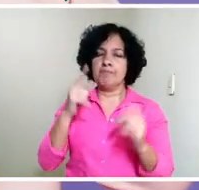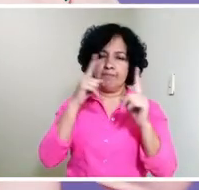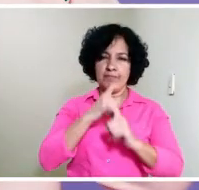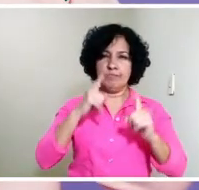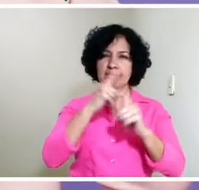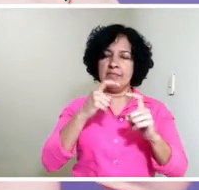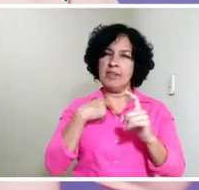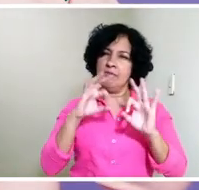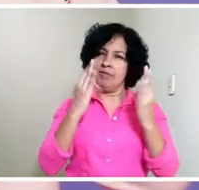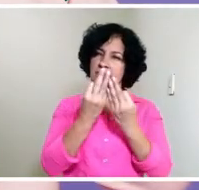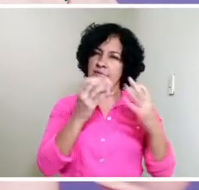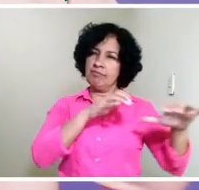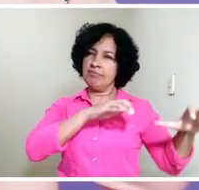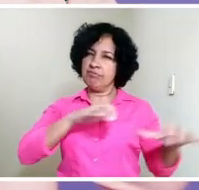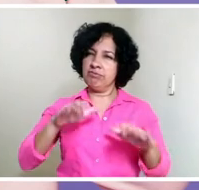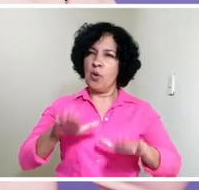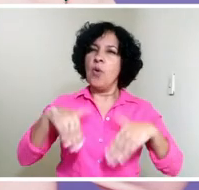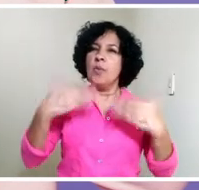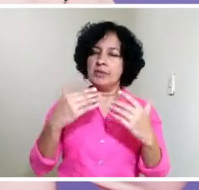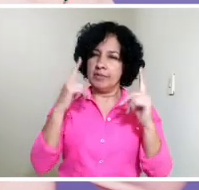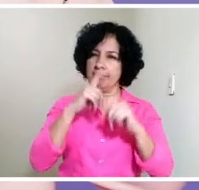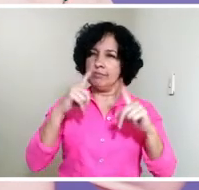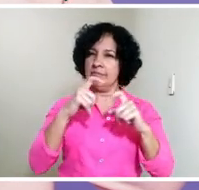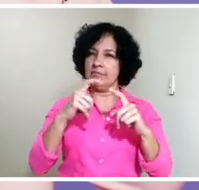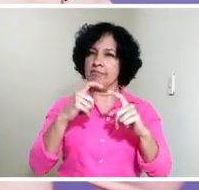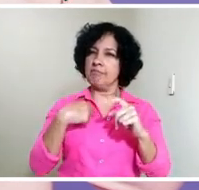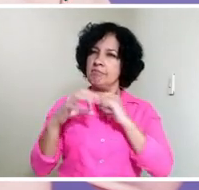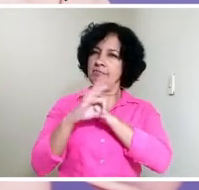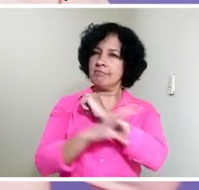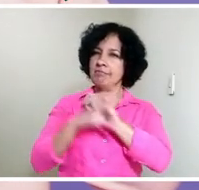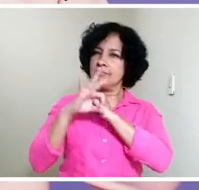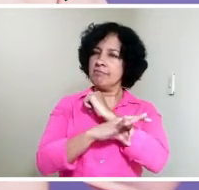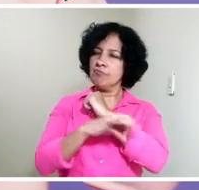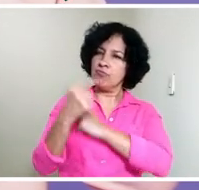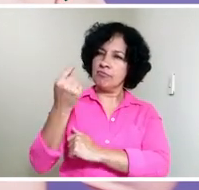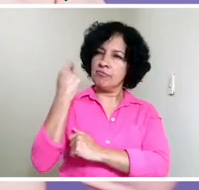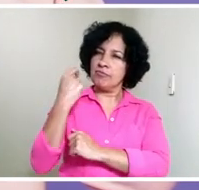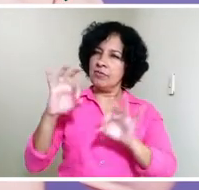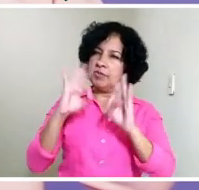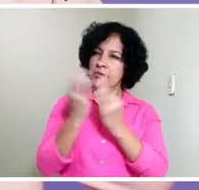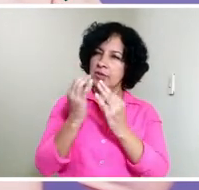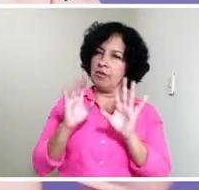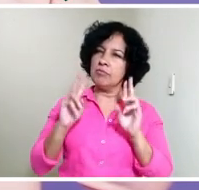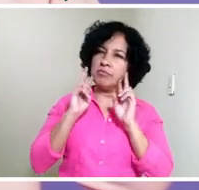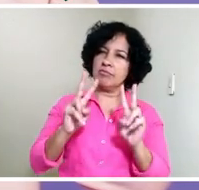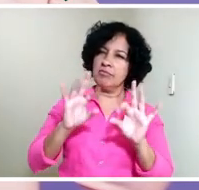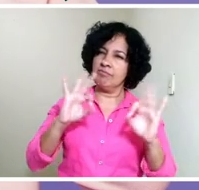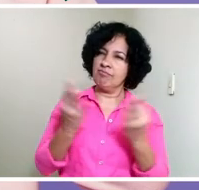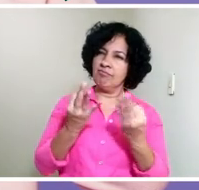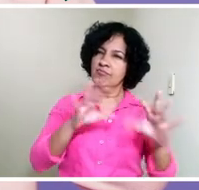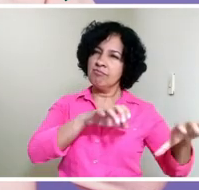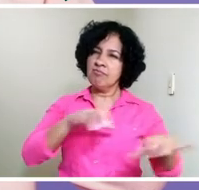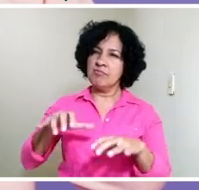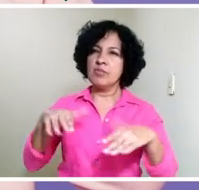Responde estas preguntas para entender un poco cómo está tu familia. Durante los últimos días, ¿qué emociones has notado en tu familia?